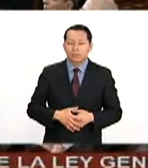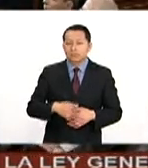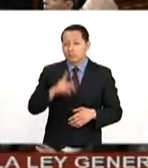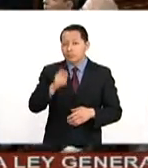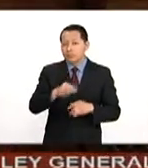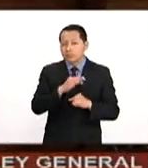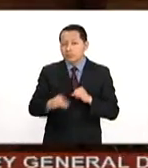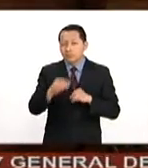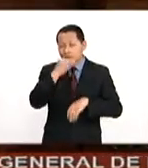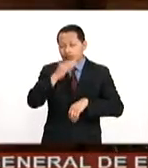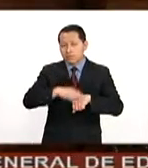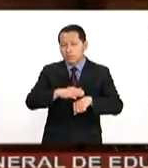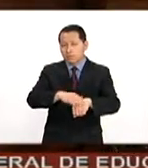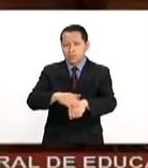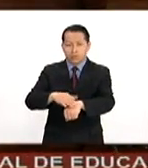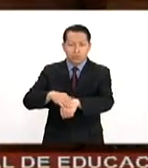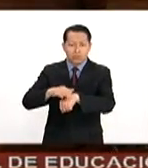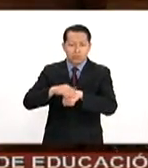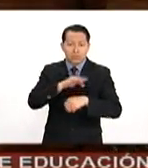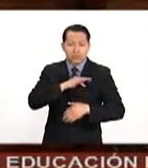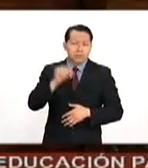Concluyó con un llamado a la unidad.